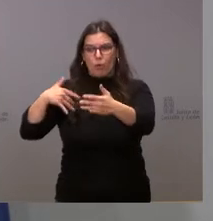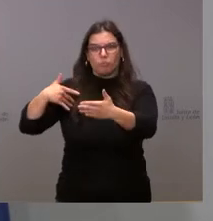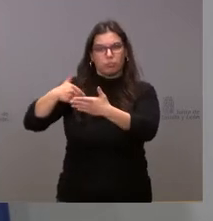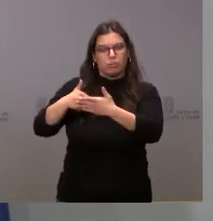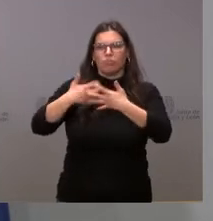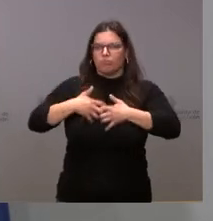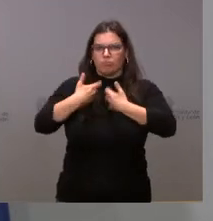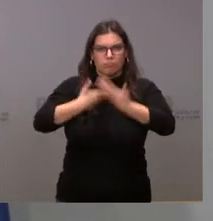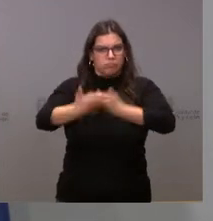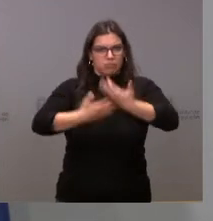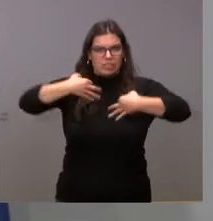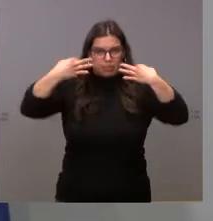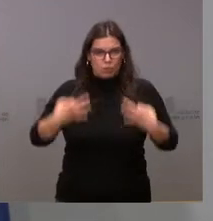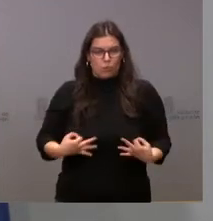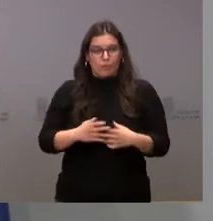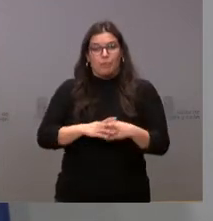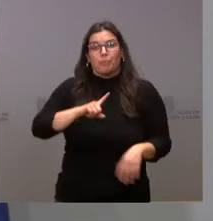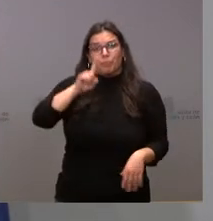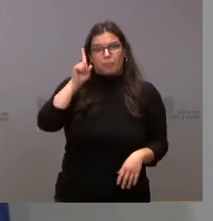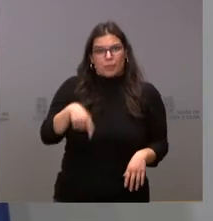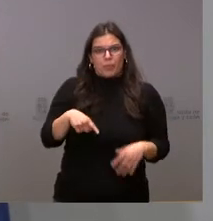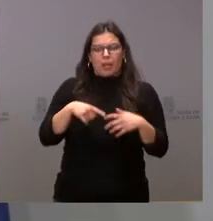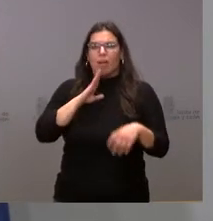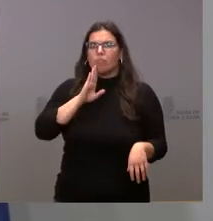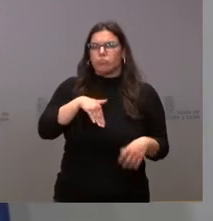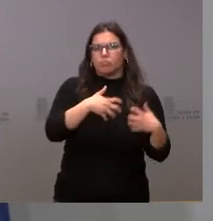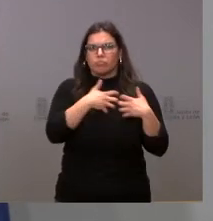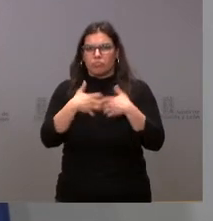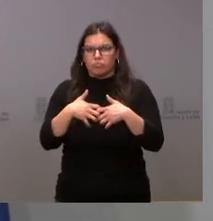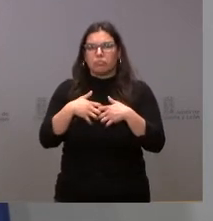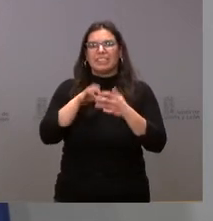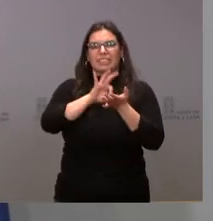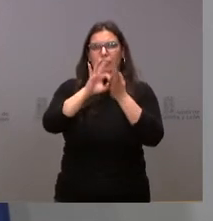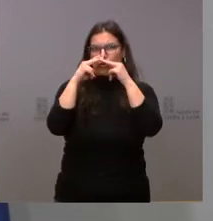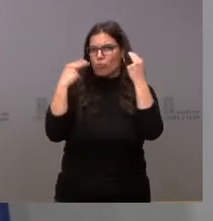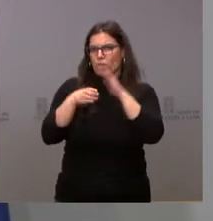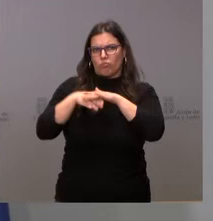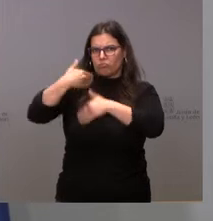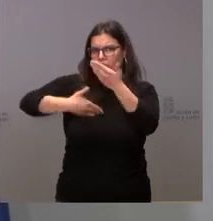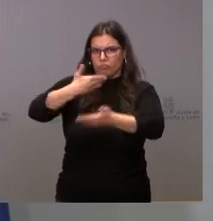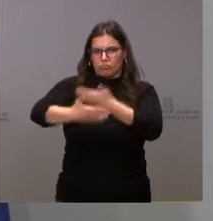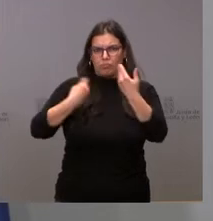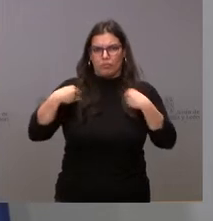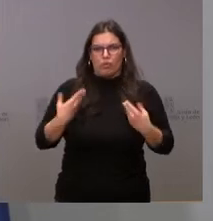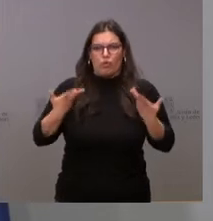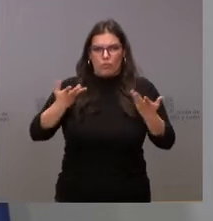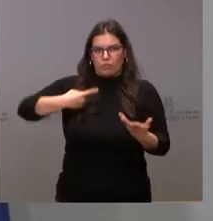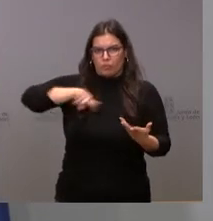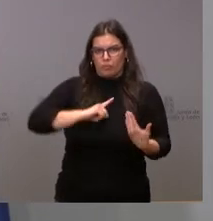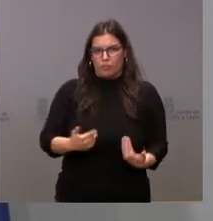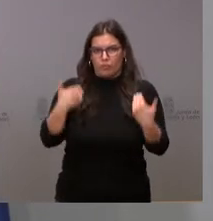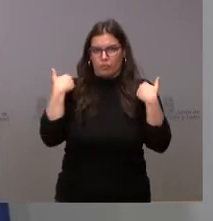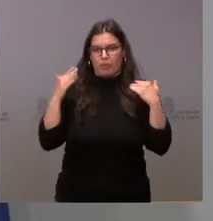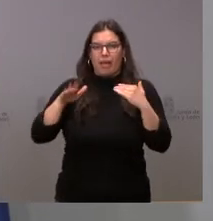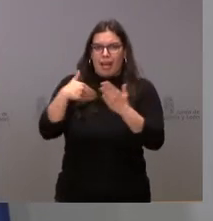y asegurar el adecuado funcionamiento de los servicios públicos que presta la Administración autonómica en este